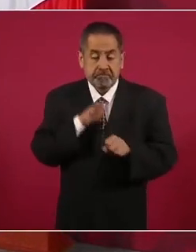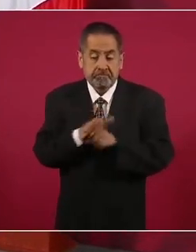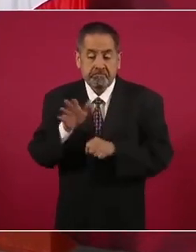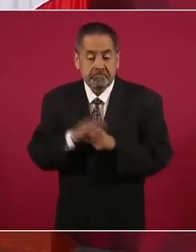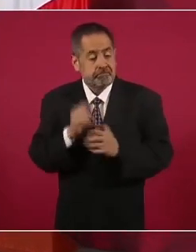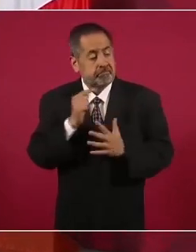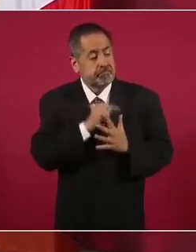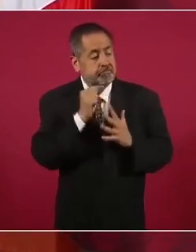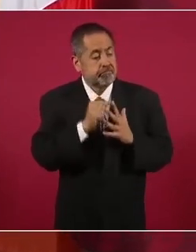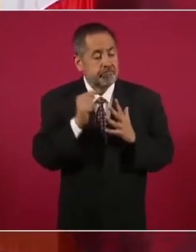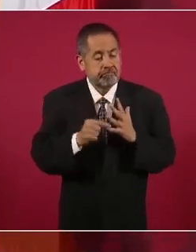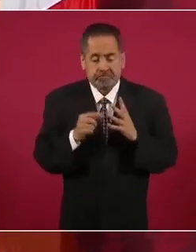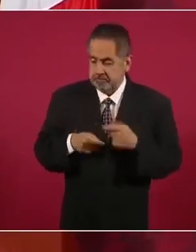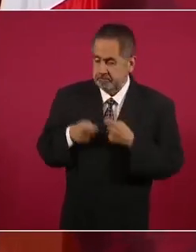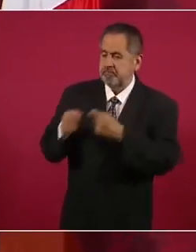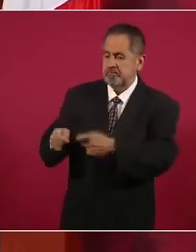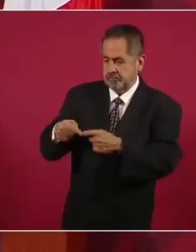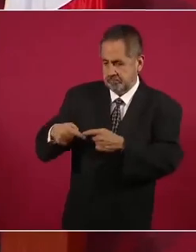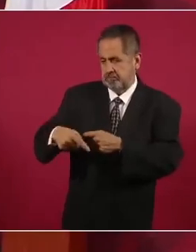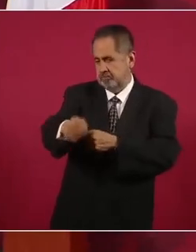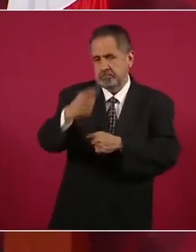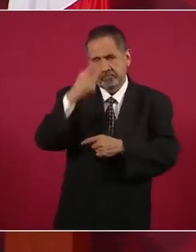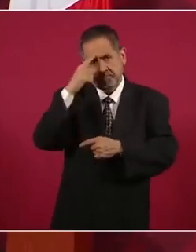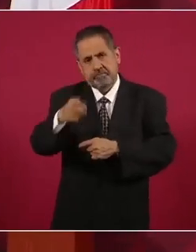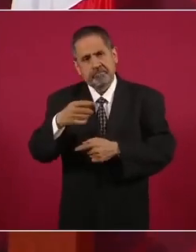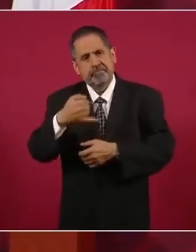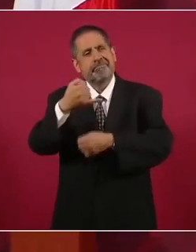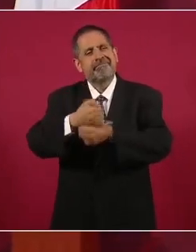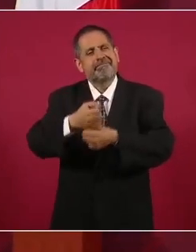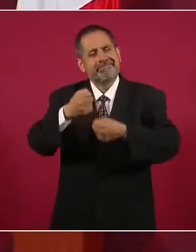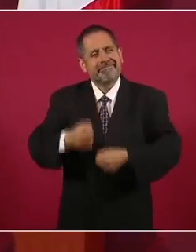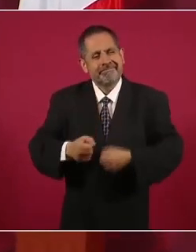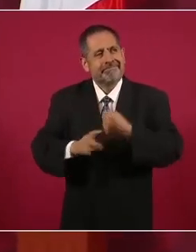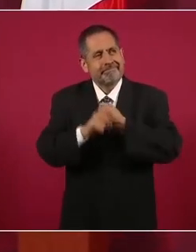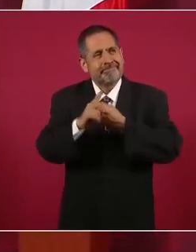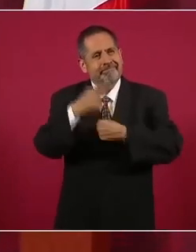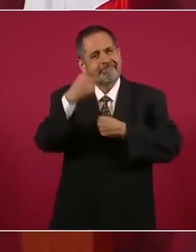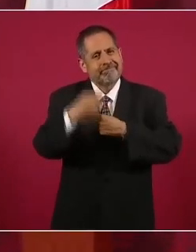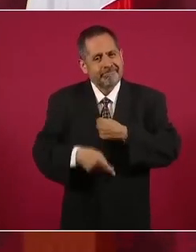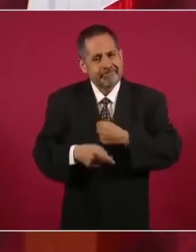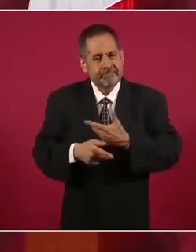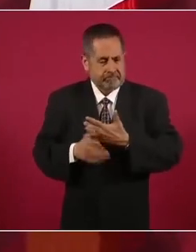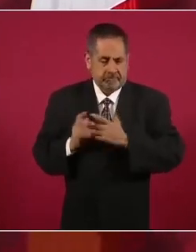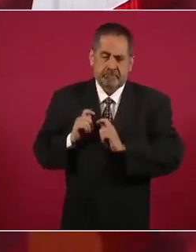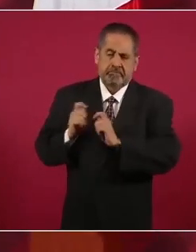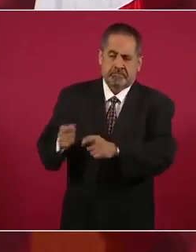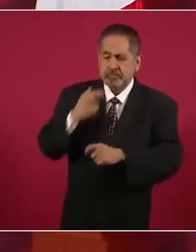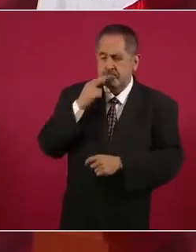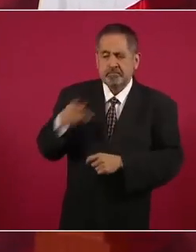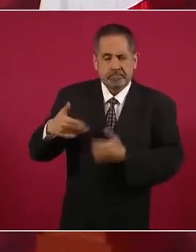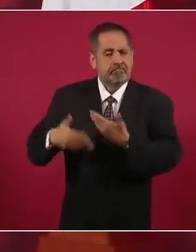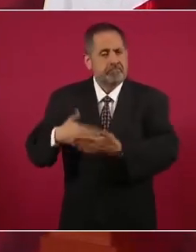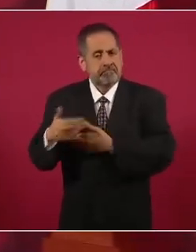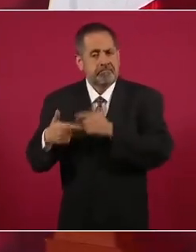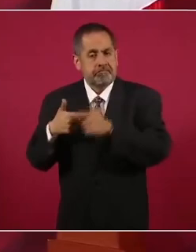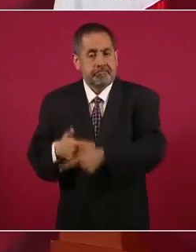para enfrentar el problema de la inseguridad y de la violencia que como se arraigó mucho,